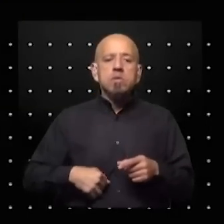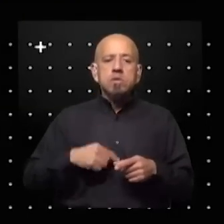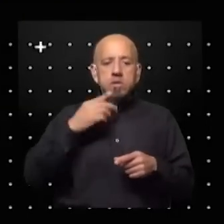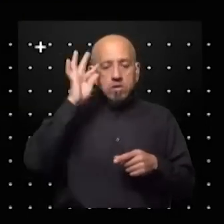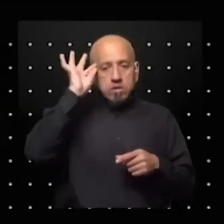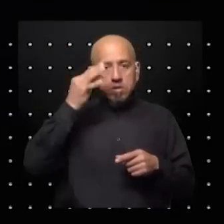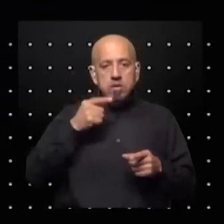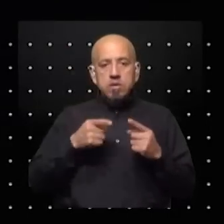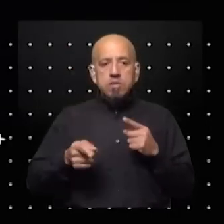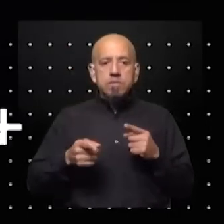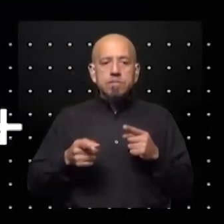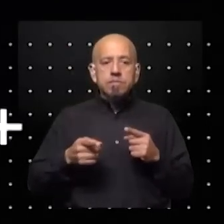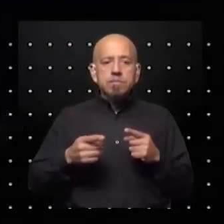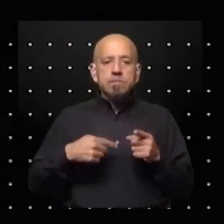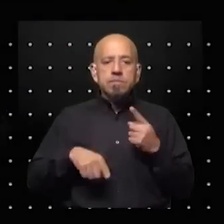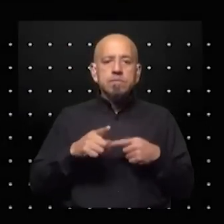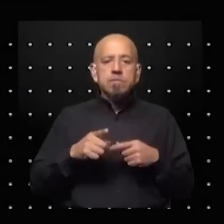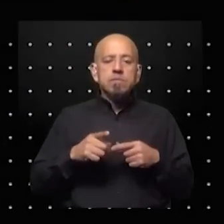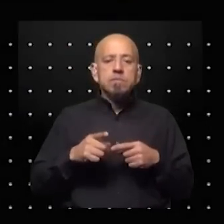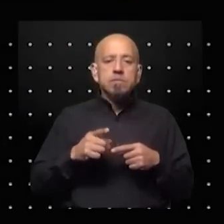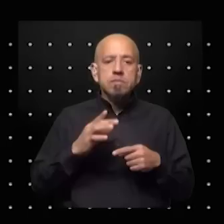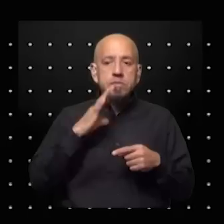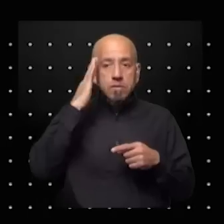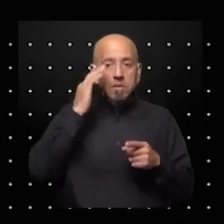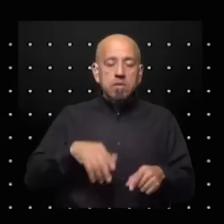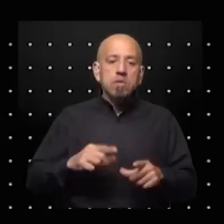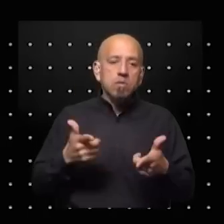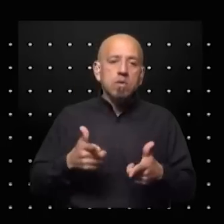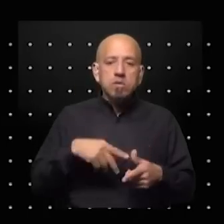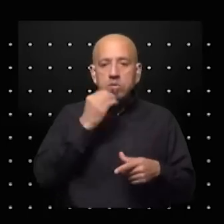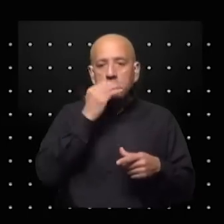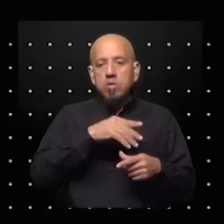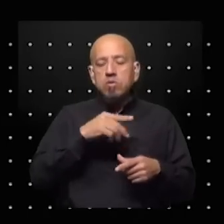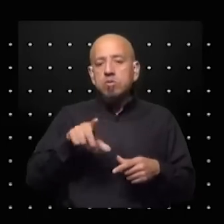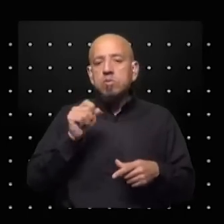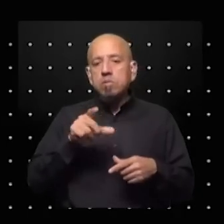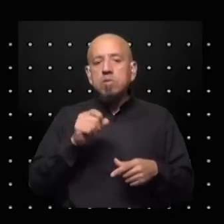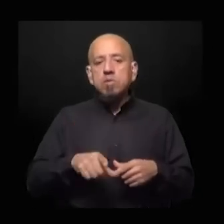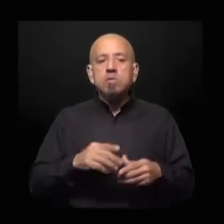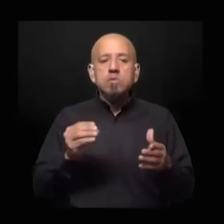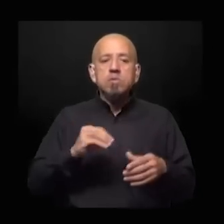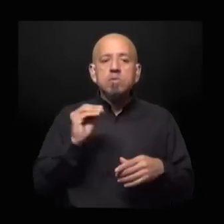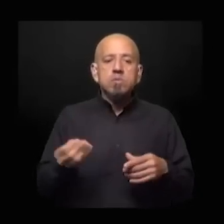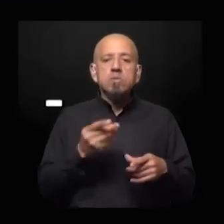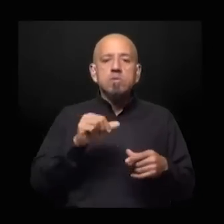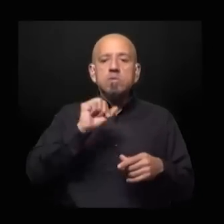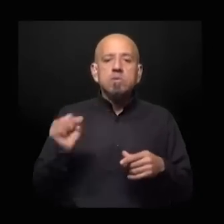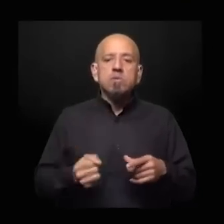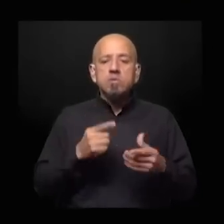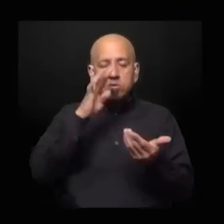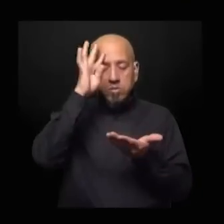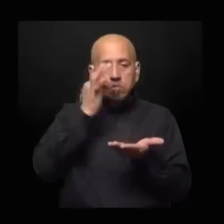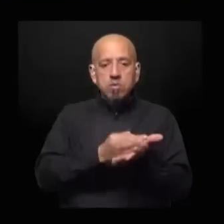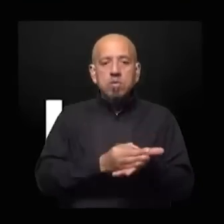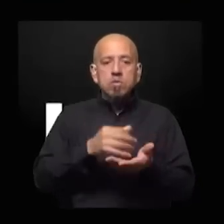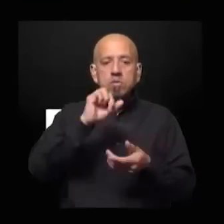es bueno tener una mirada realista sobre esto. No hay buenos y malos en el continente. Los que están perdiendo son los propios africanos, los pueblos africanos,